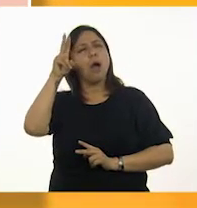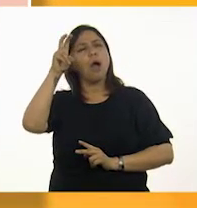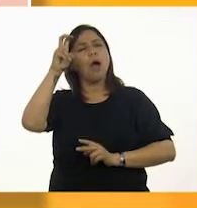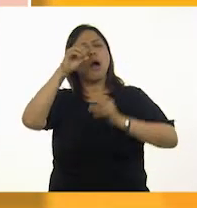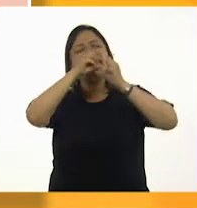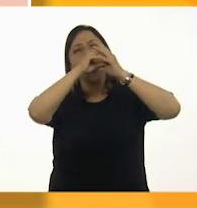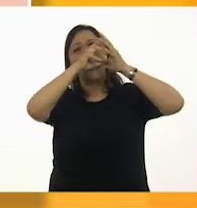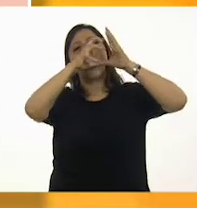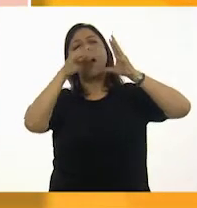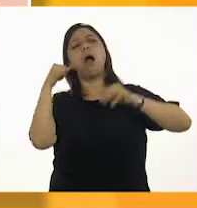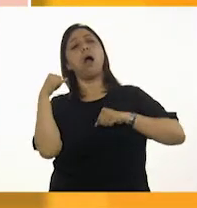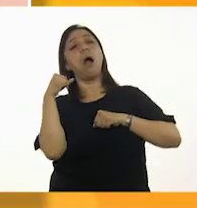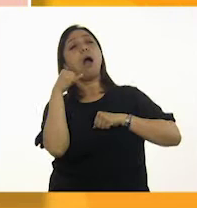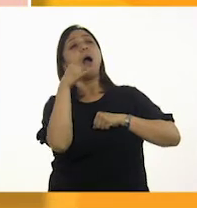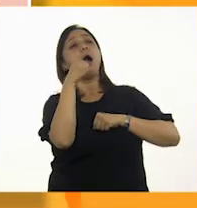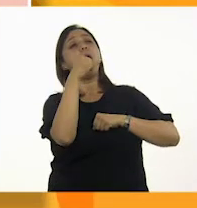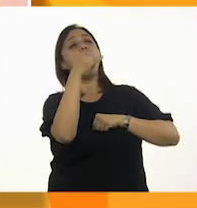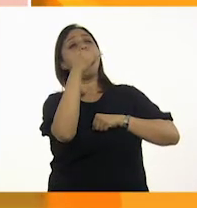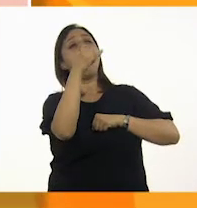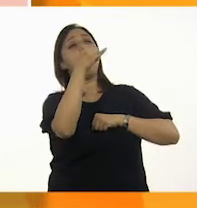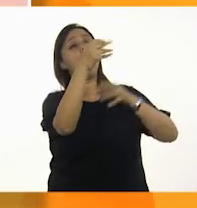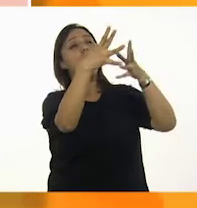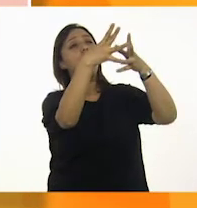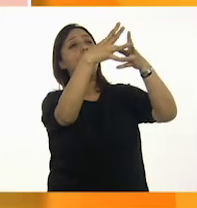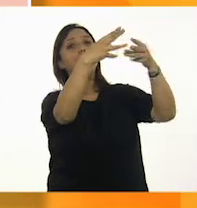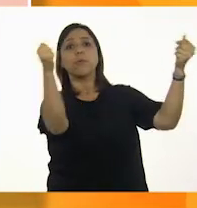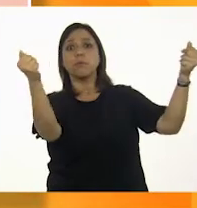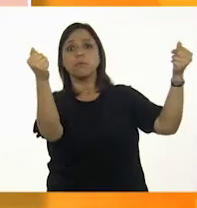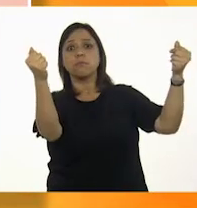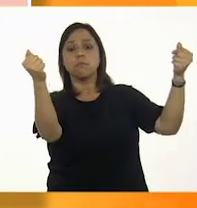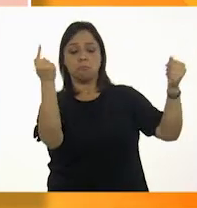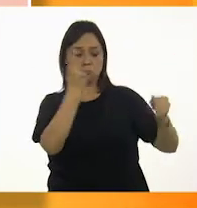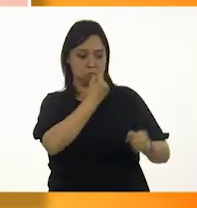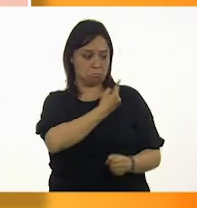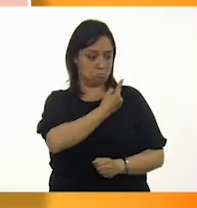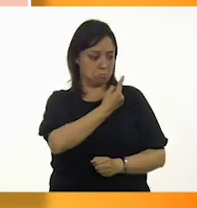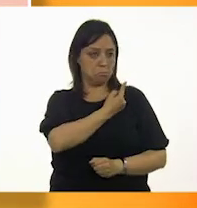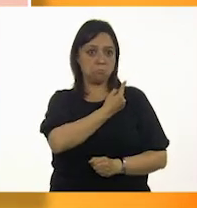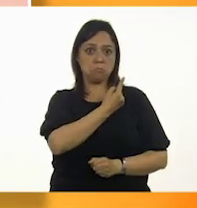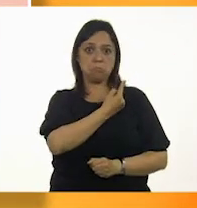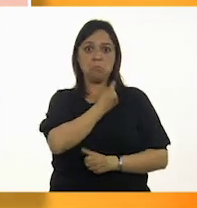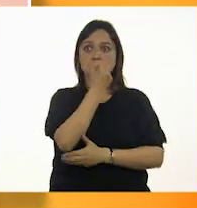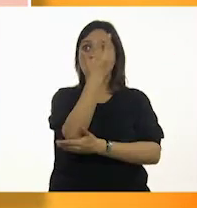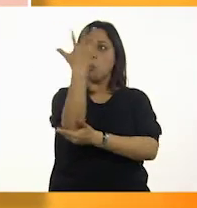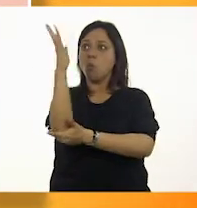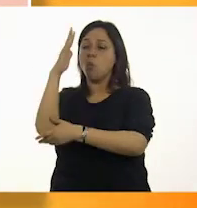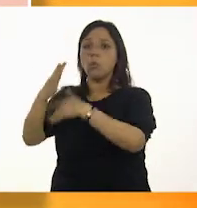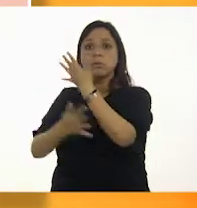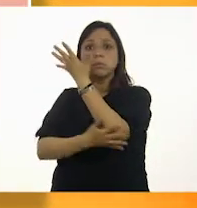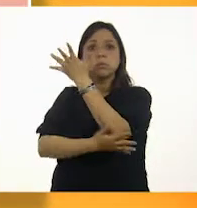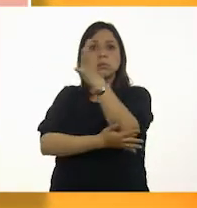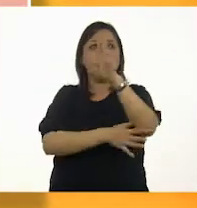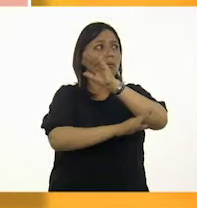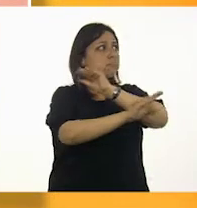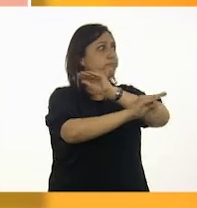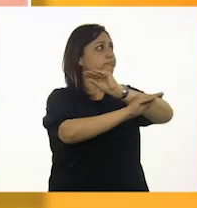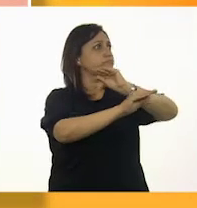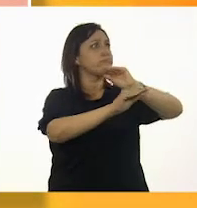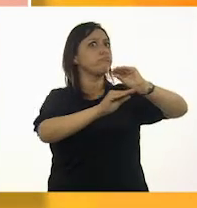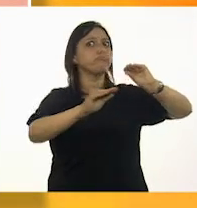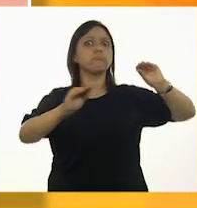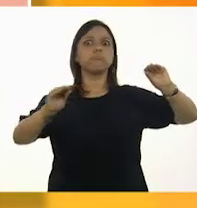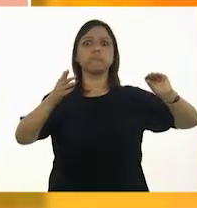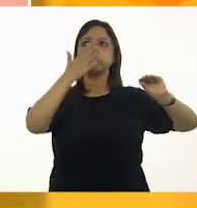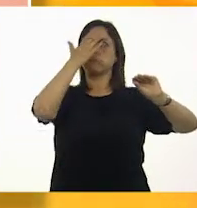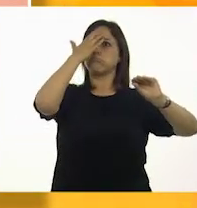circo desaparecía por el horizonte y se quedó solo en un bosque grande y desconocido. Así fue como